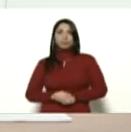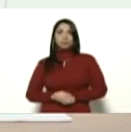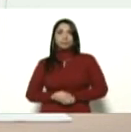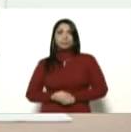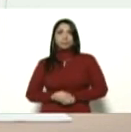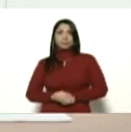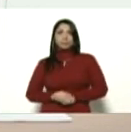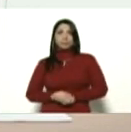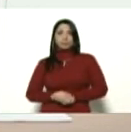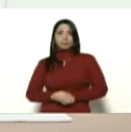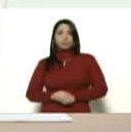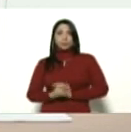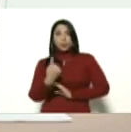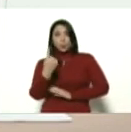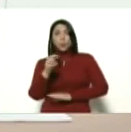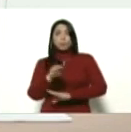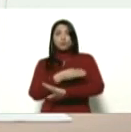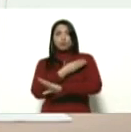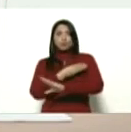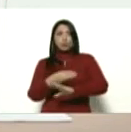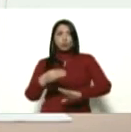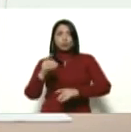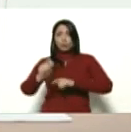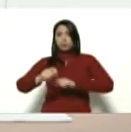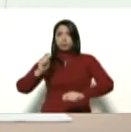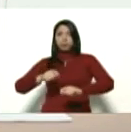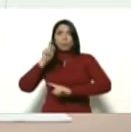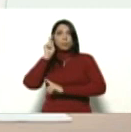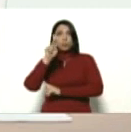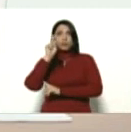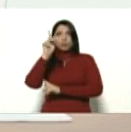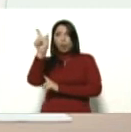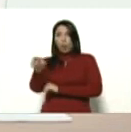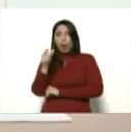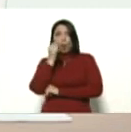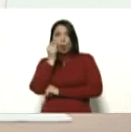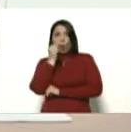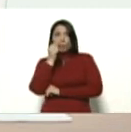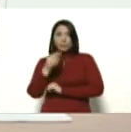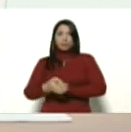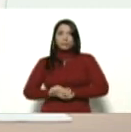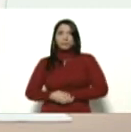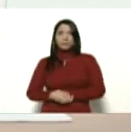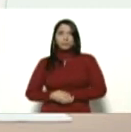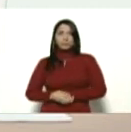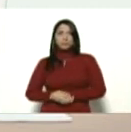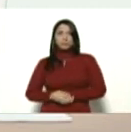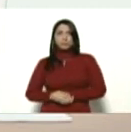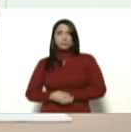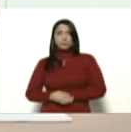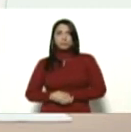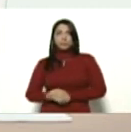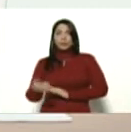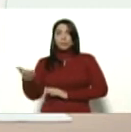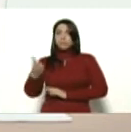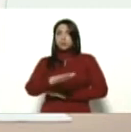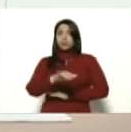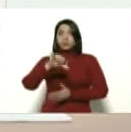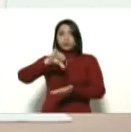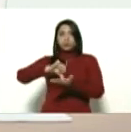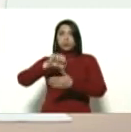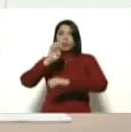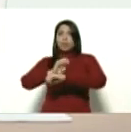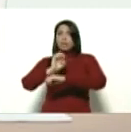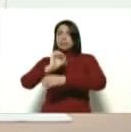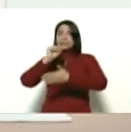Un músico, gaitero, profesor, William Atencio, murió en Guayaquil sin